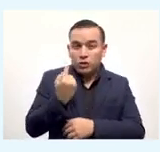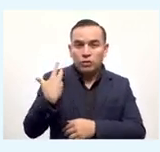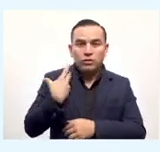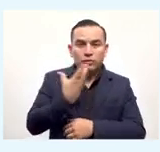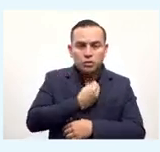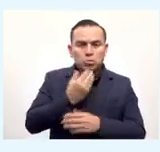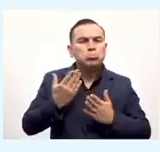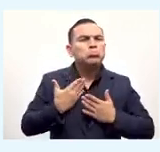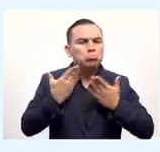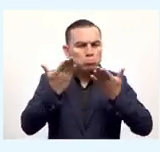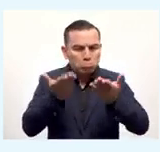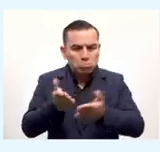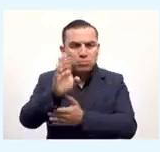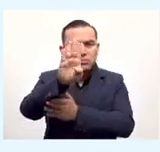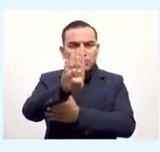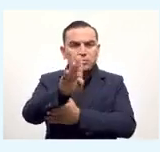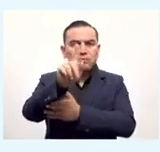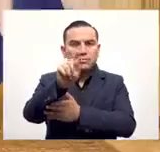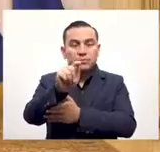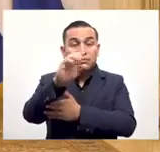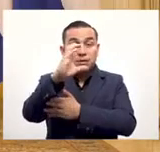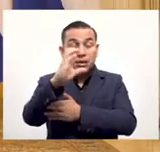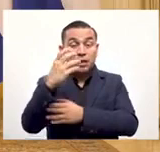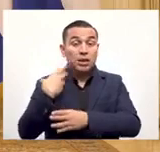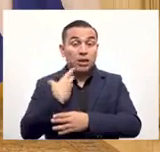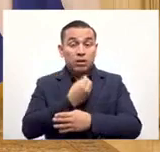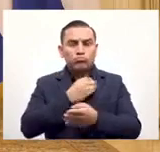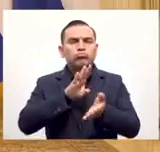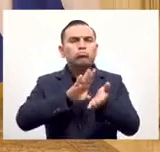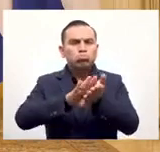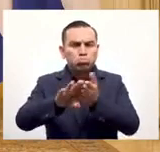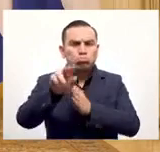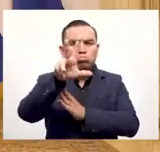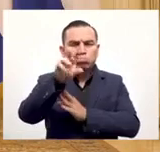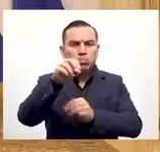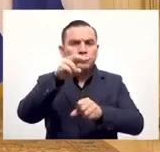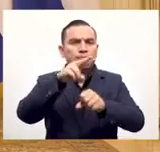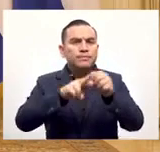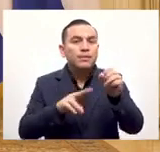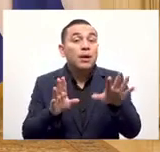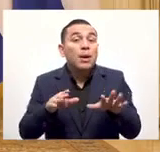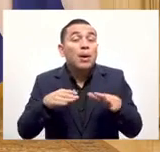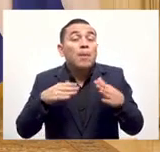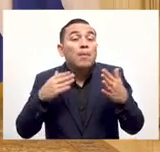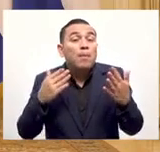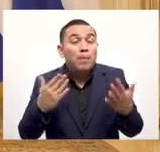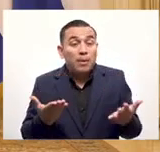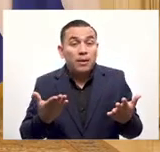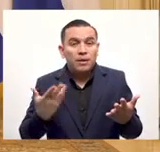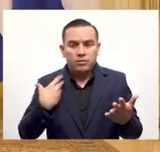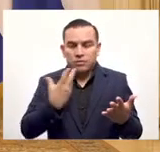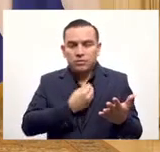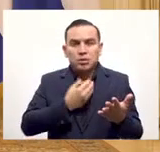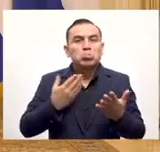los únicos Bitcoins que recibirá la persona que no quiera recibir Bitcoin. ¿Por qué? Porque serán regalados.